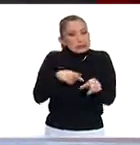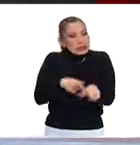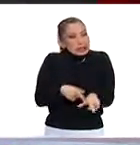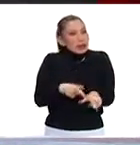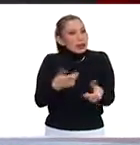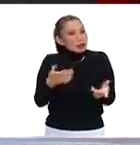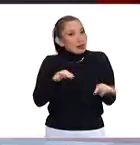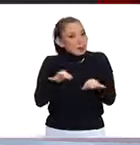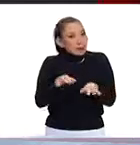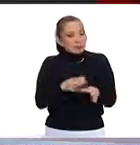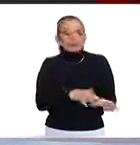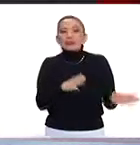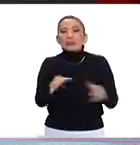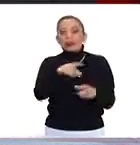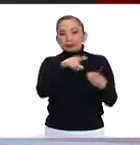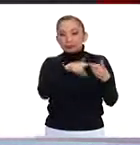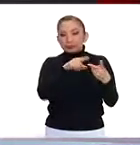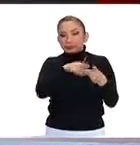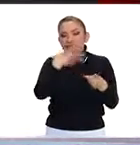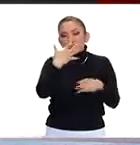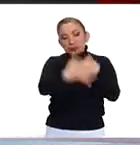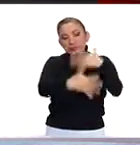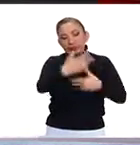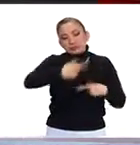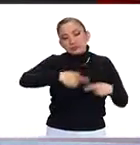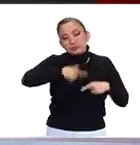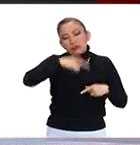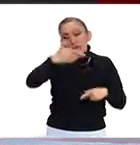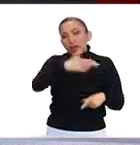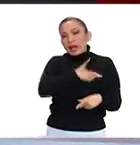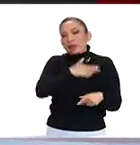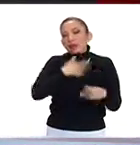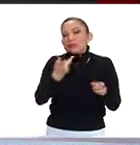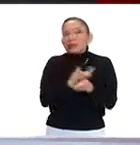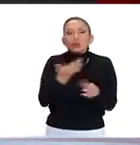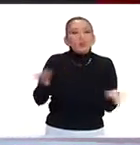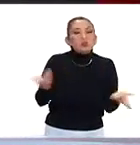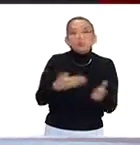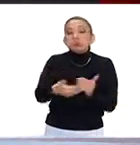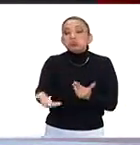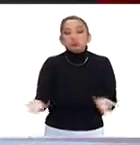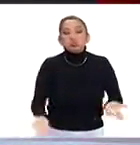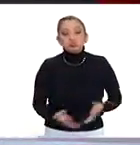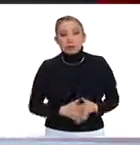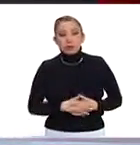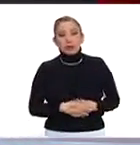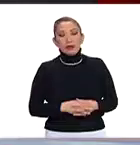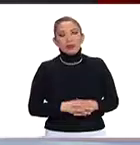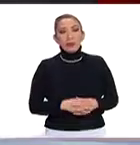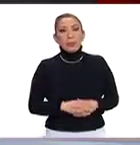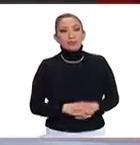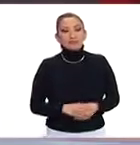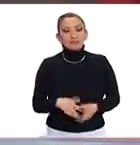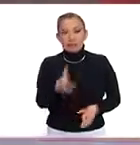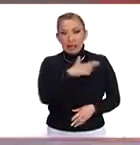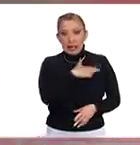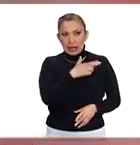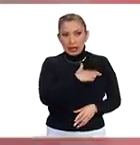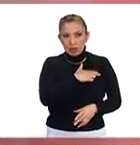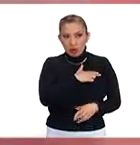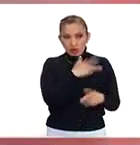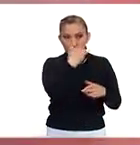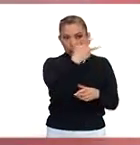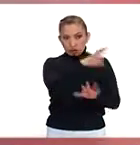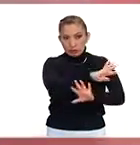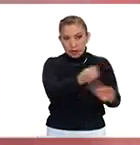y lo segundo, ¿cuál es la situación de las 15 personas, que resultaron heridas? Bueno, lo de los heridos, ocho